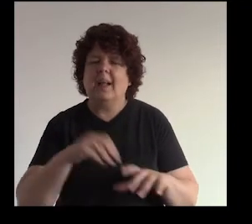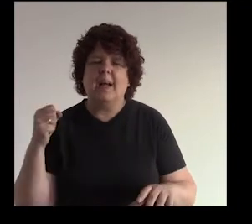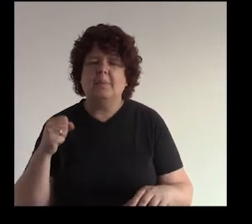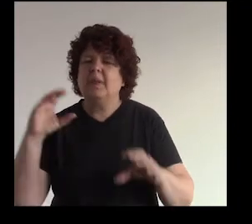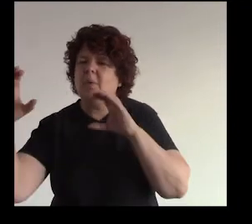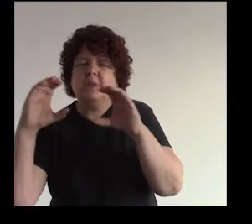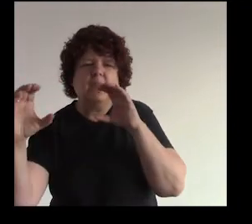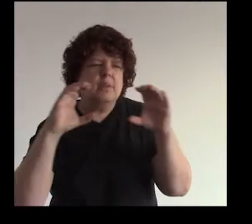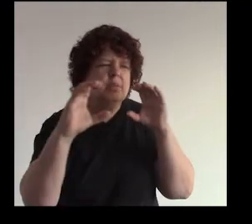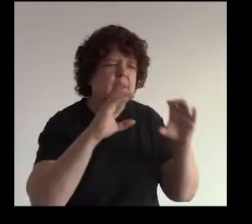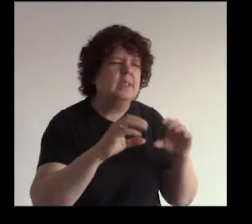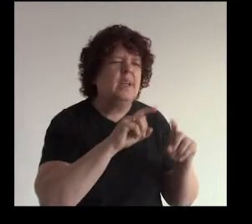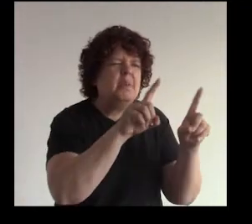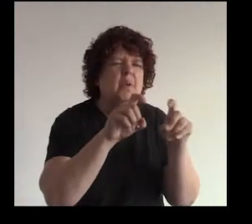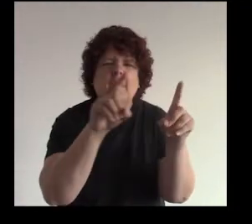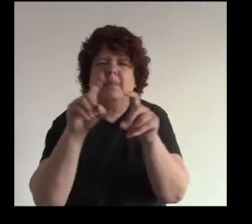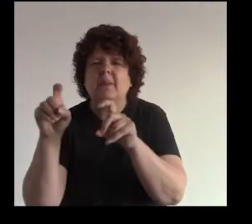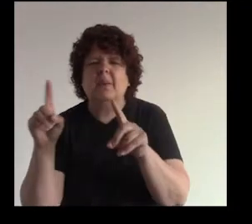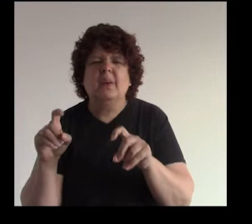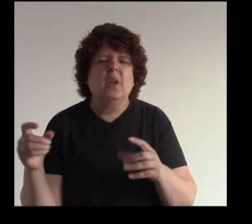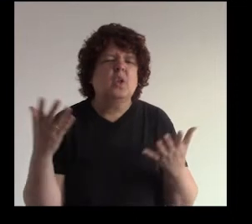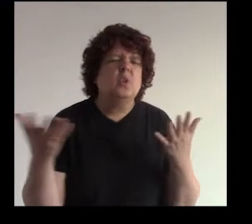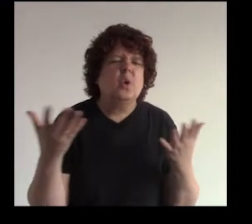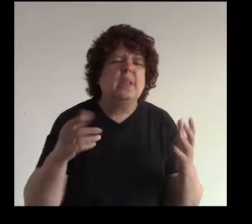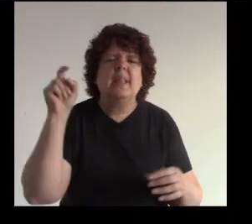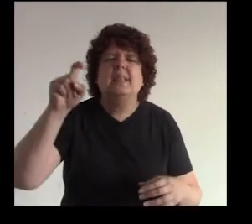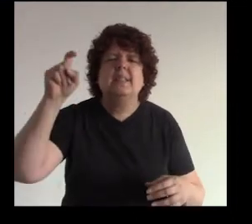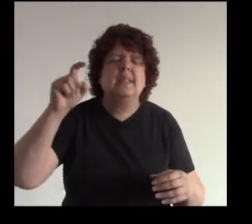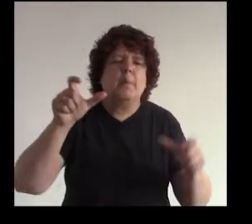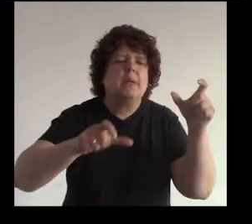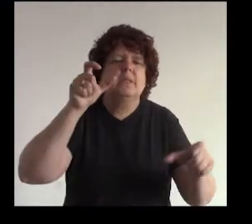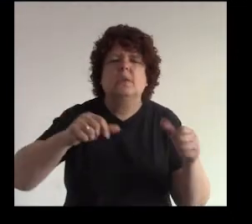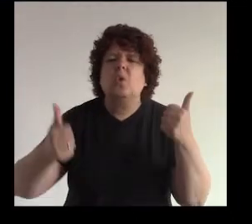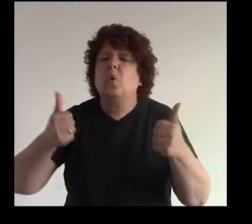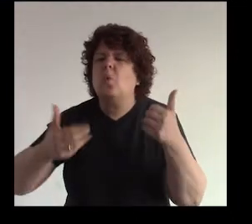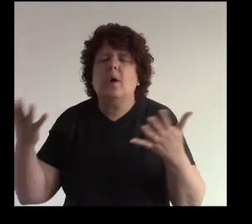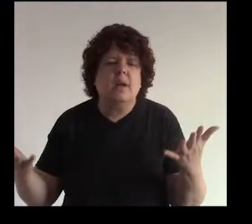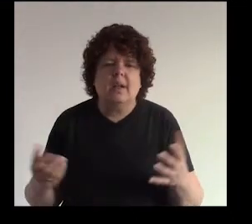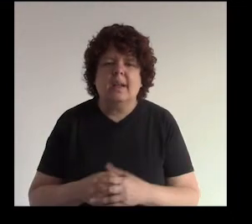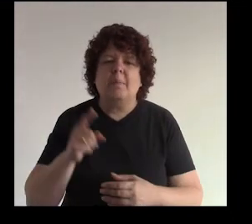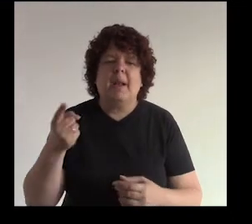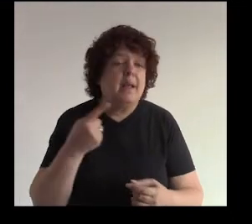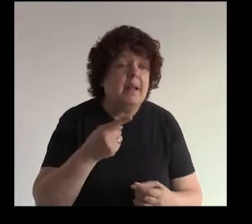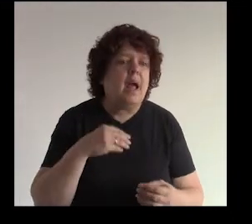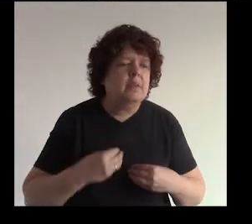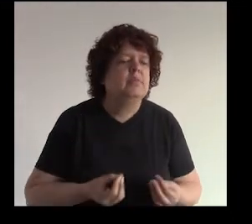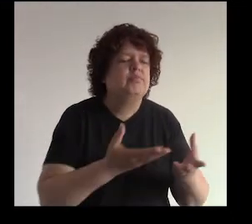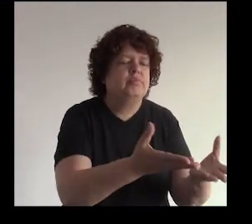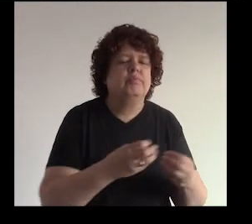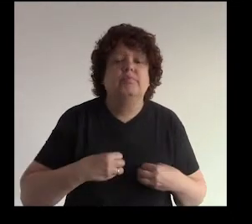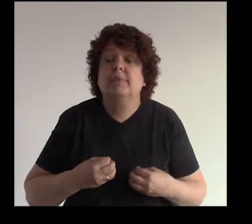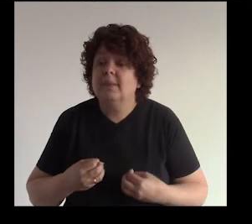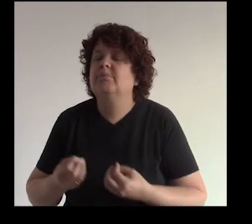salgamos a conversar y averiguar dónde están las necesidades de las personas y ahí es donde proponemos nuestra